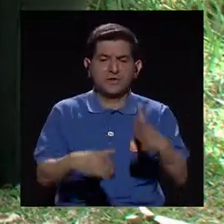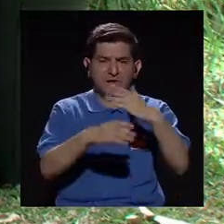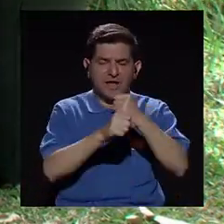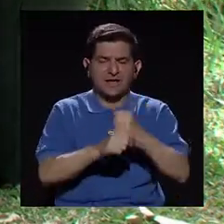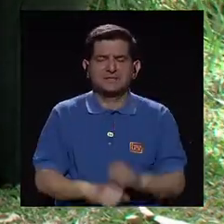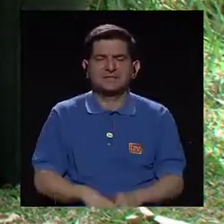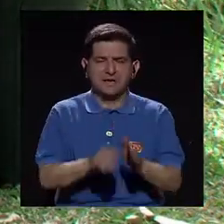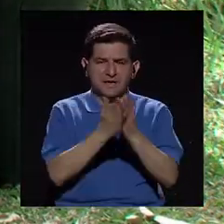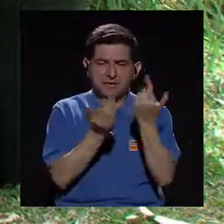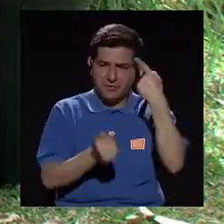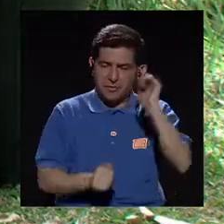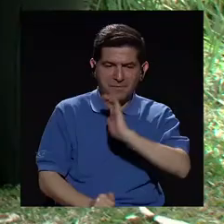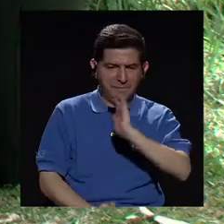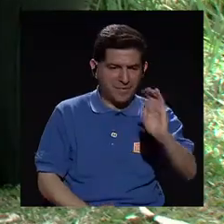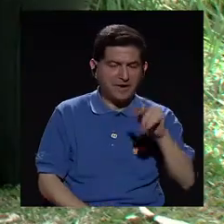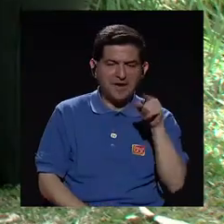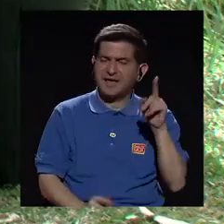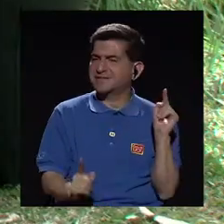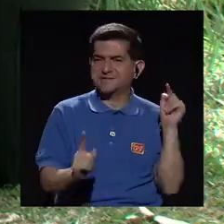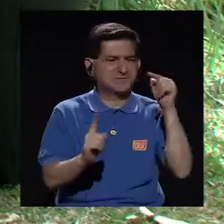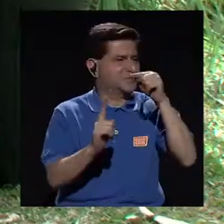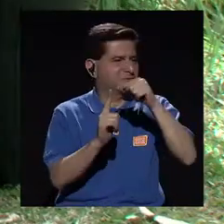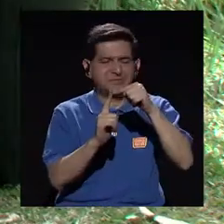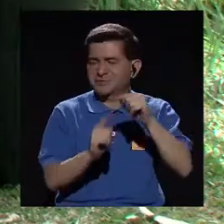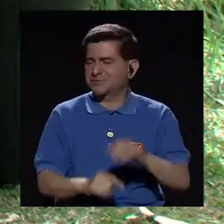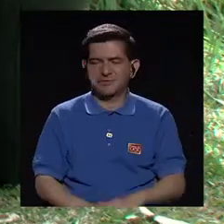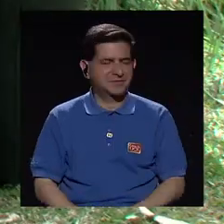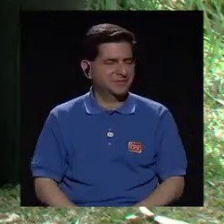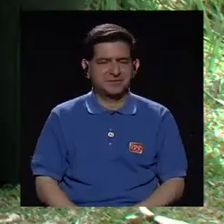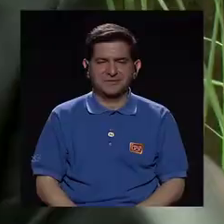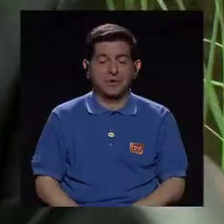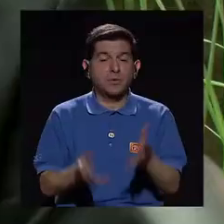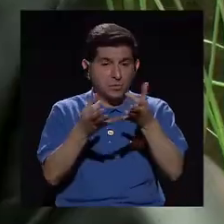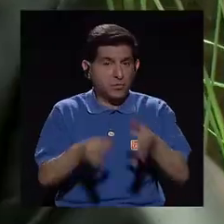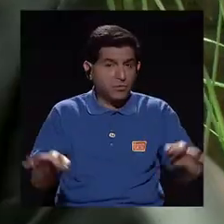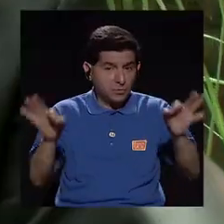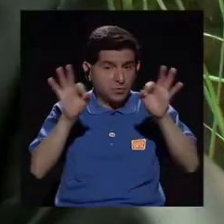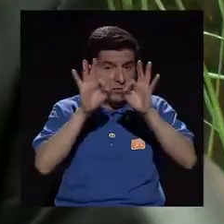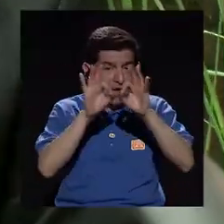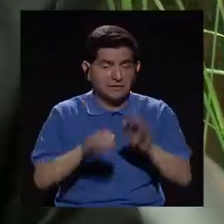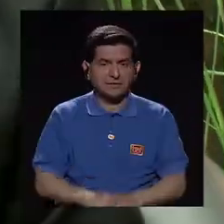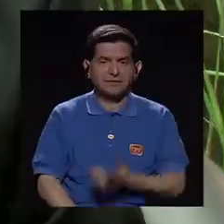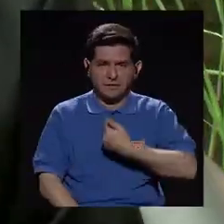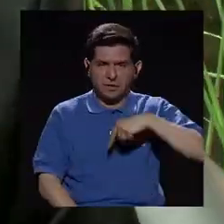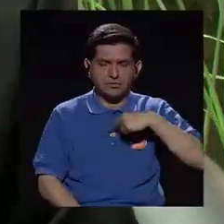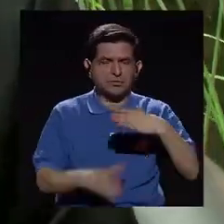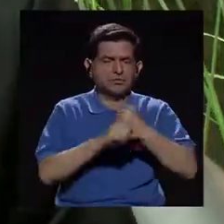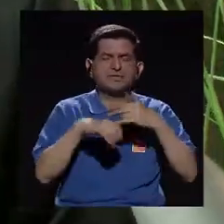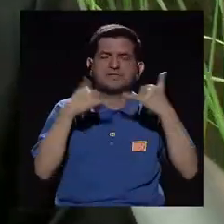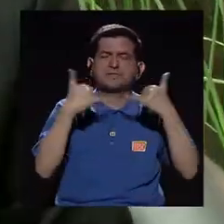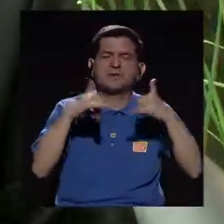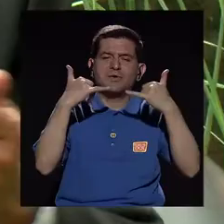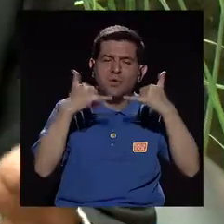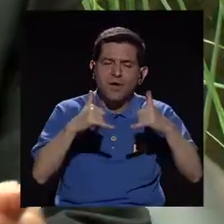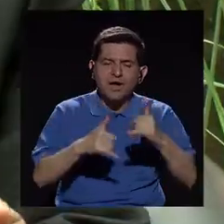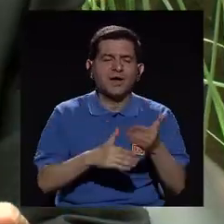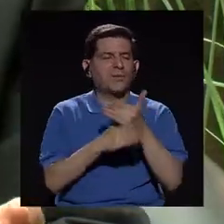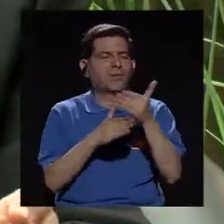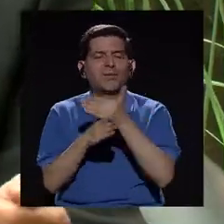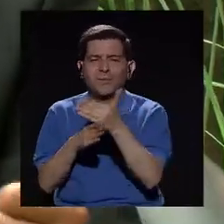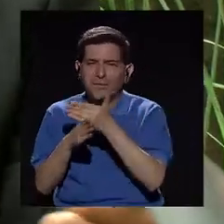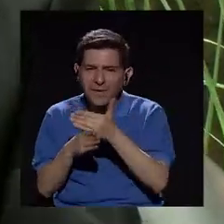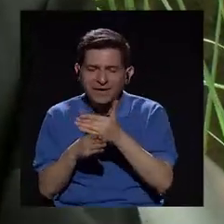literatura para los más pequeños, no hacemos los libros para que ellos aprendan. Eso es importante. Lo hacemos para jugar, para